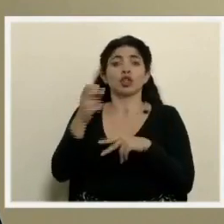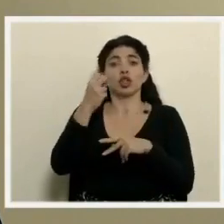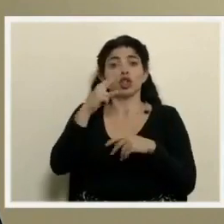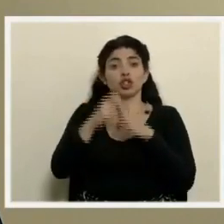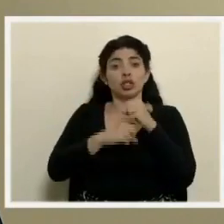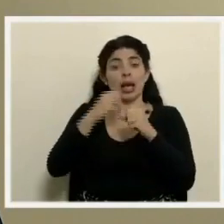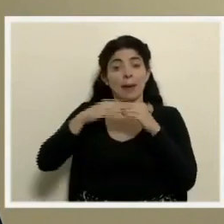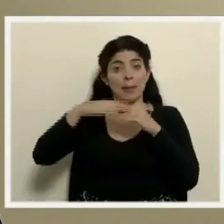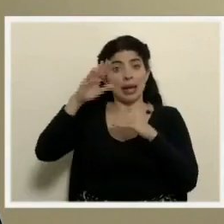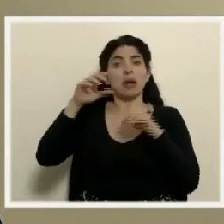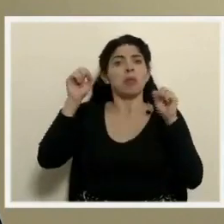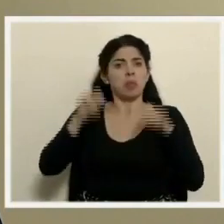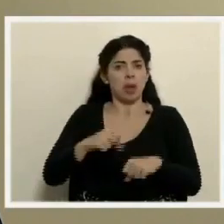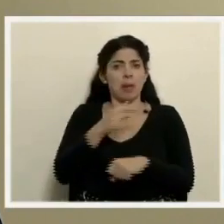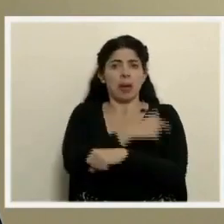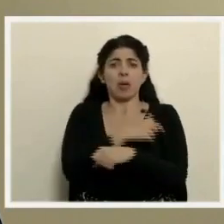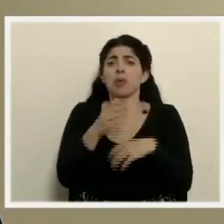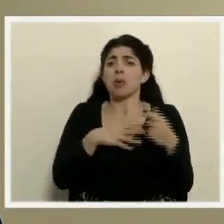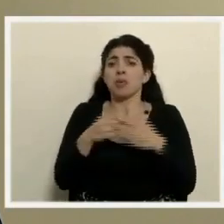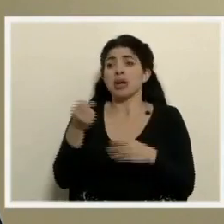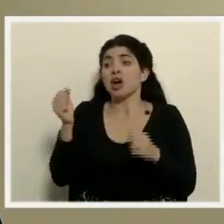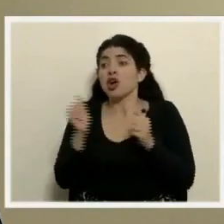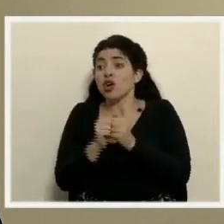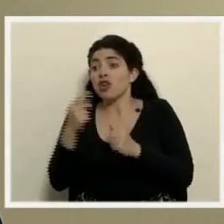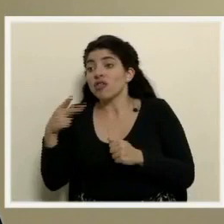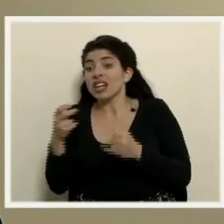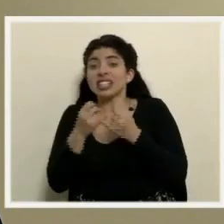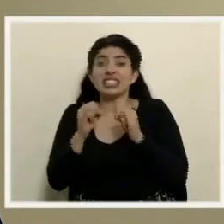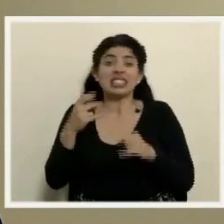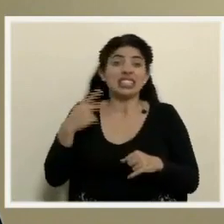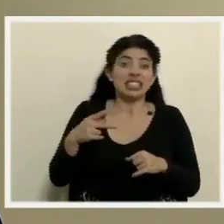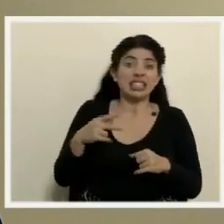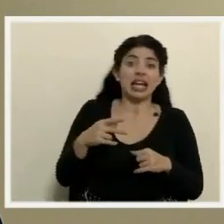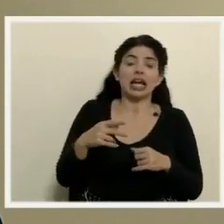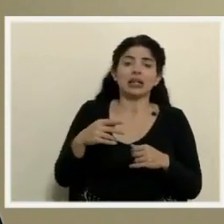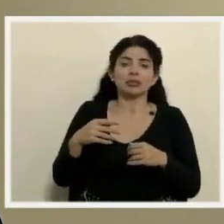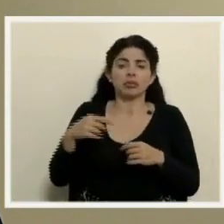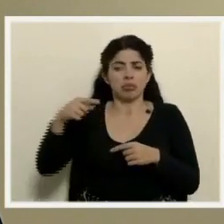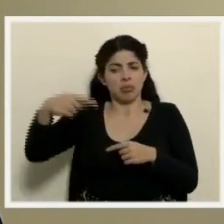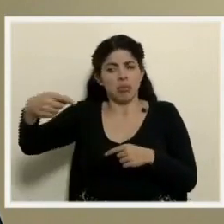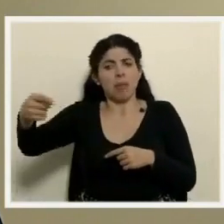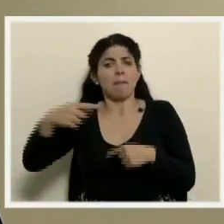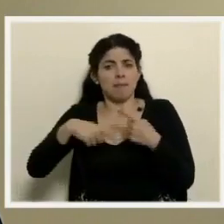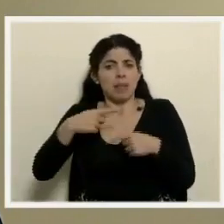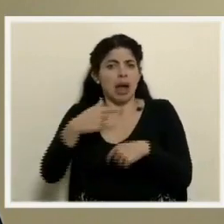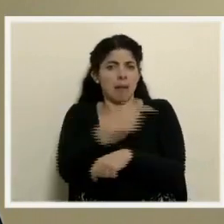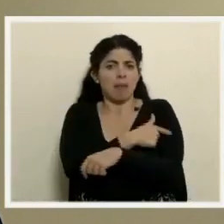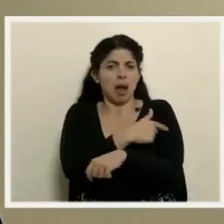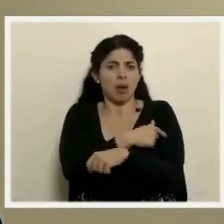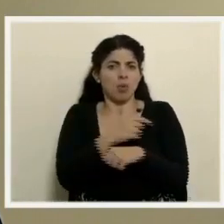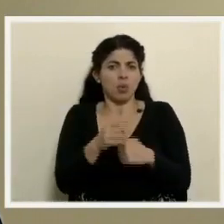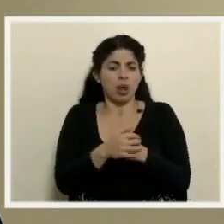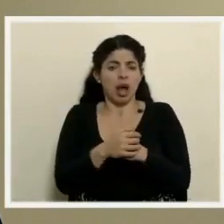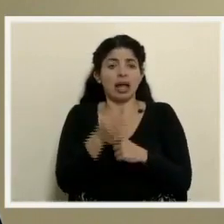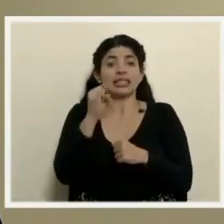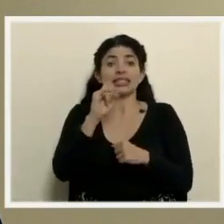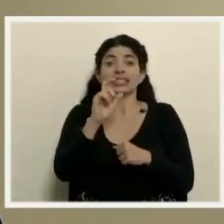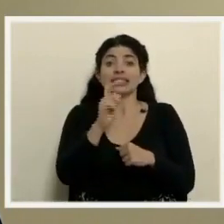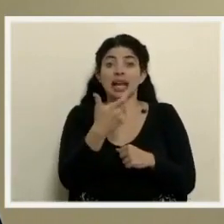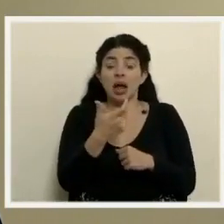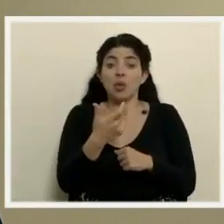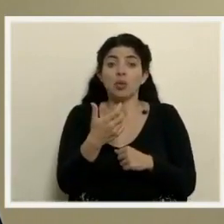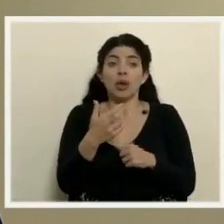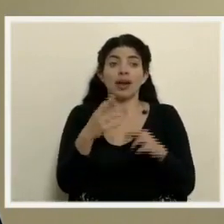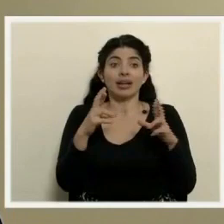años o más que ni siquiera tengan algún factor de riesgo con solo la condición de edad ya se podrían vacunar incluso si tengan cédula de